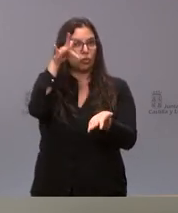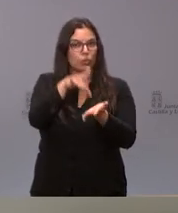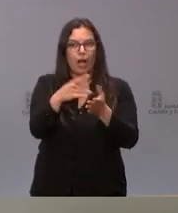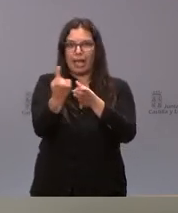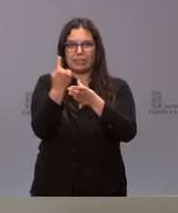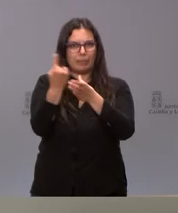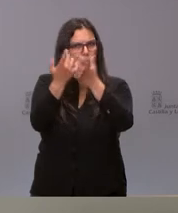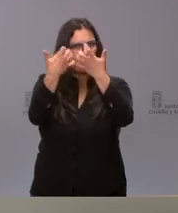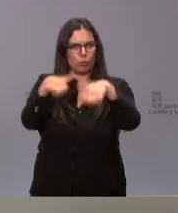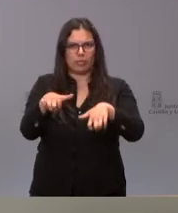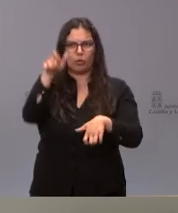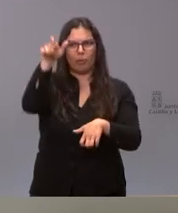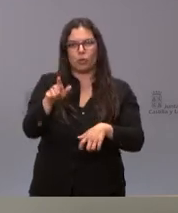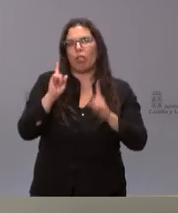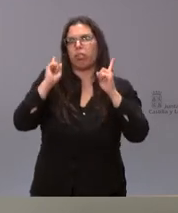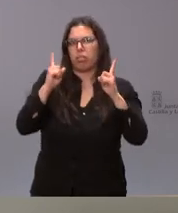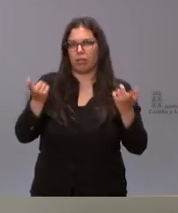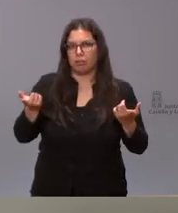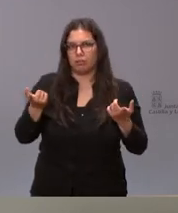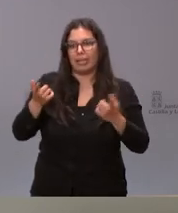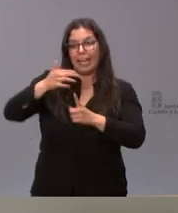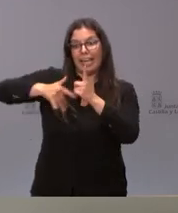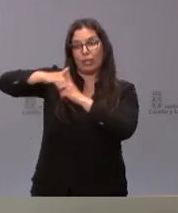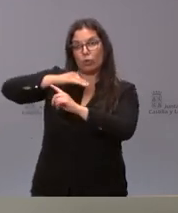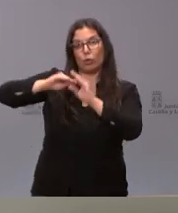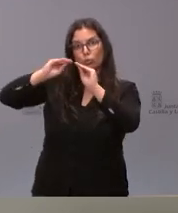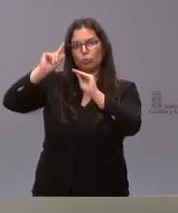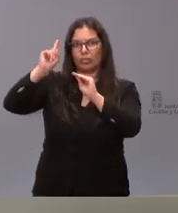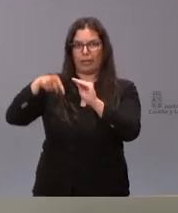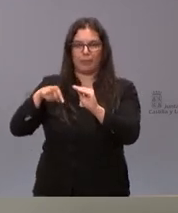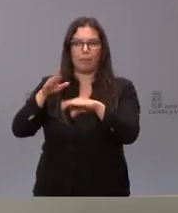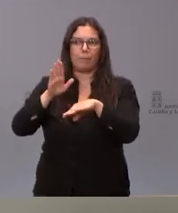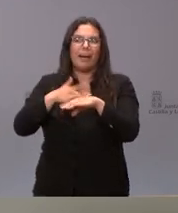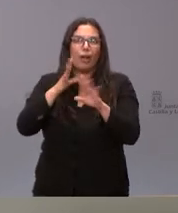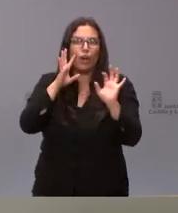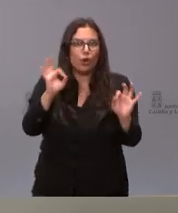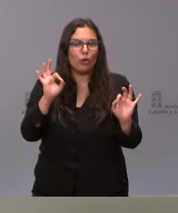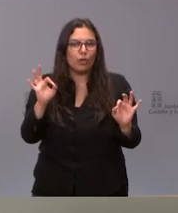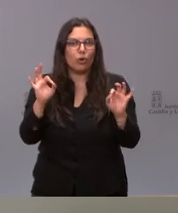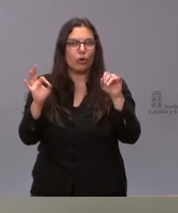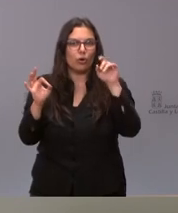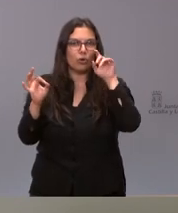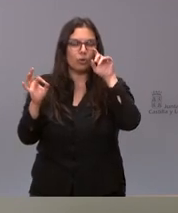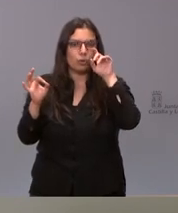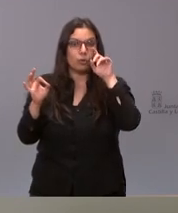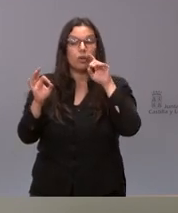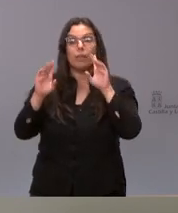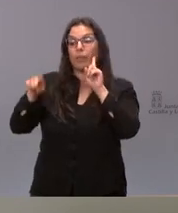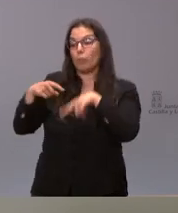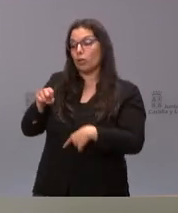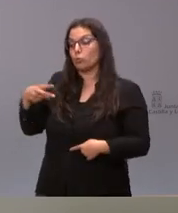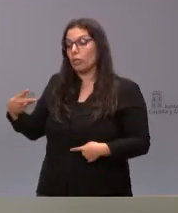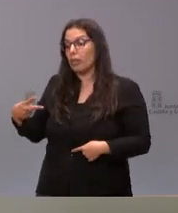aislamiento de esa persona y a su entorno en consecuencia para que lógicamente pues sea cual sea el resultado final